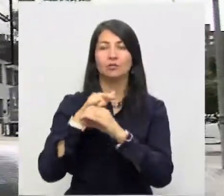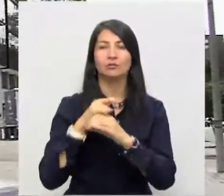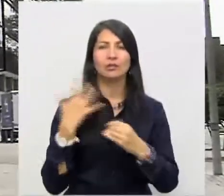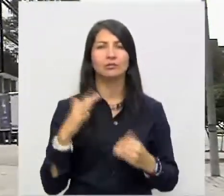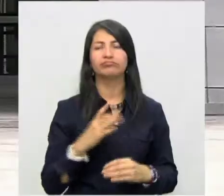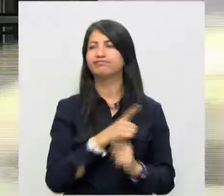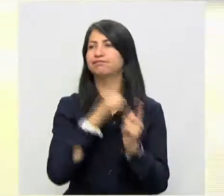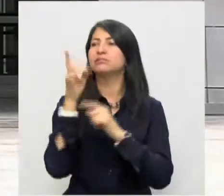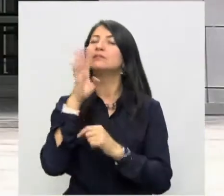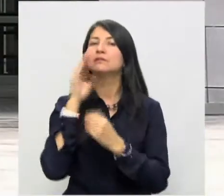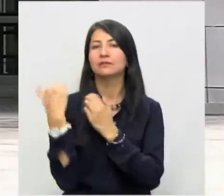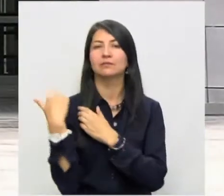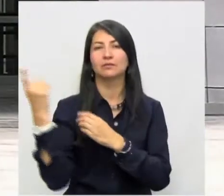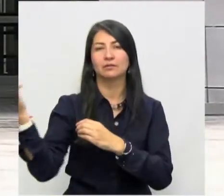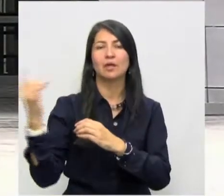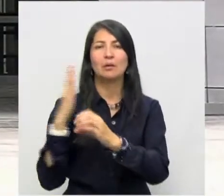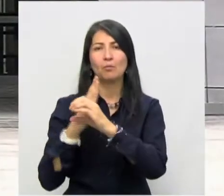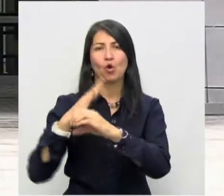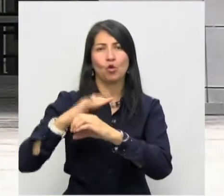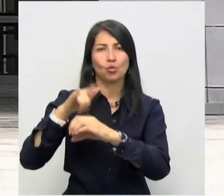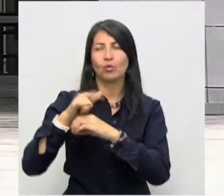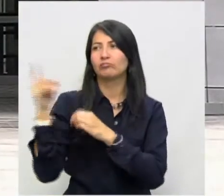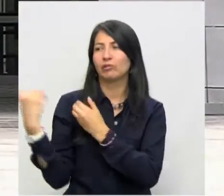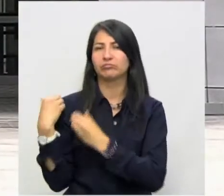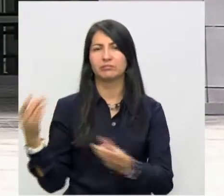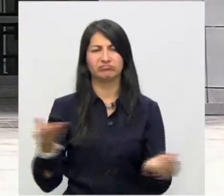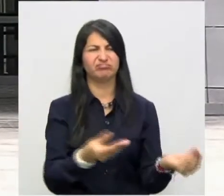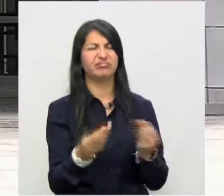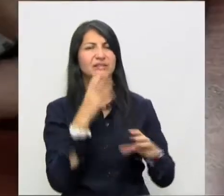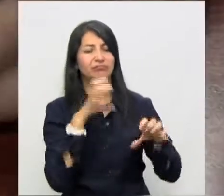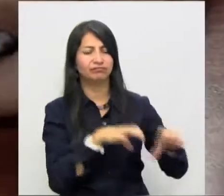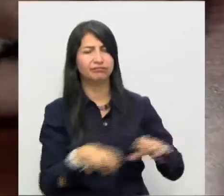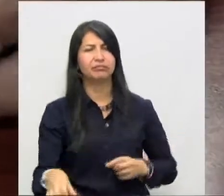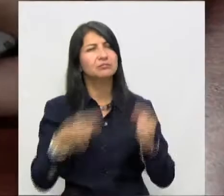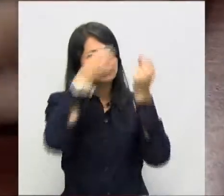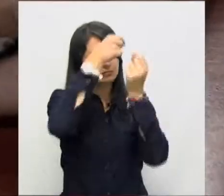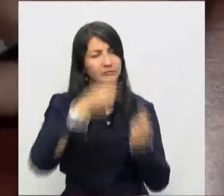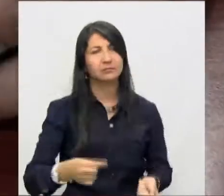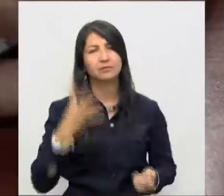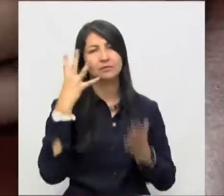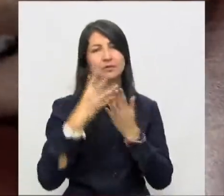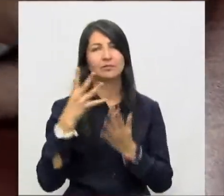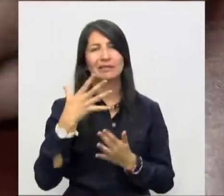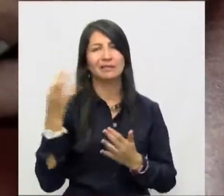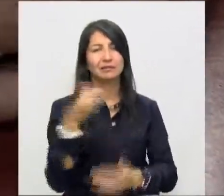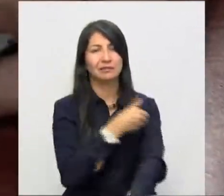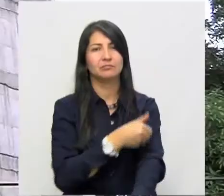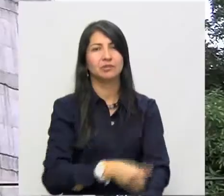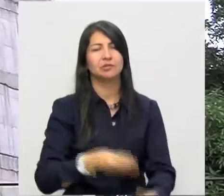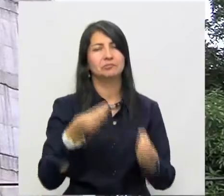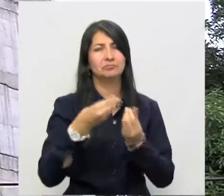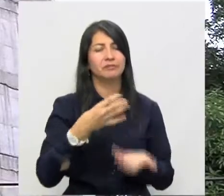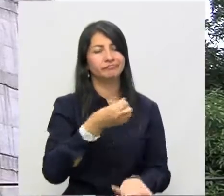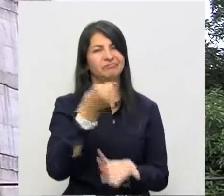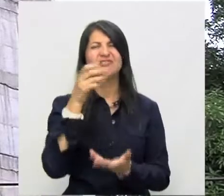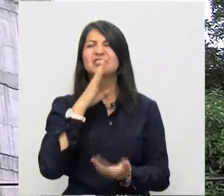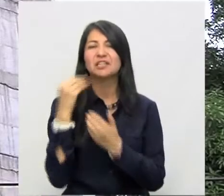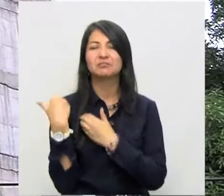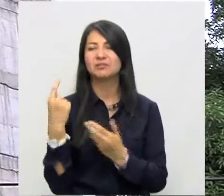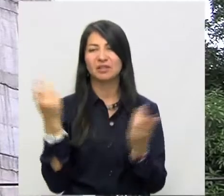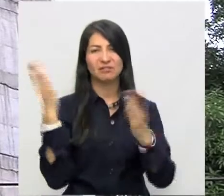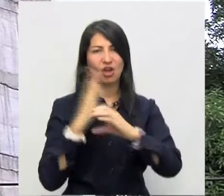a la Procuraduría las pruebas que hacen parte del proceso de responsabilidad fiscal por un valor superior a 4.500 millones de pesos.